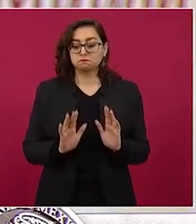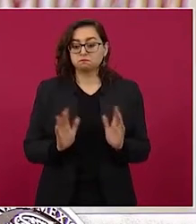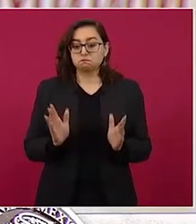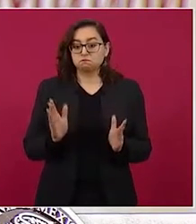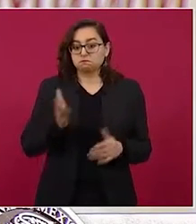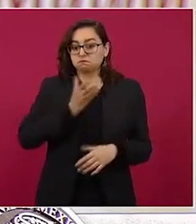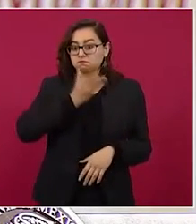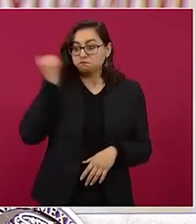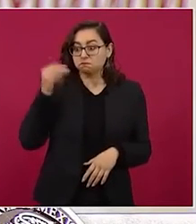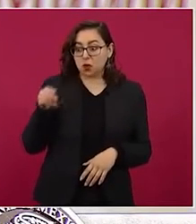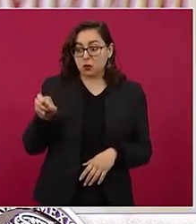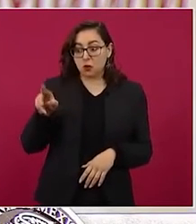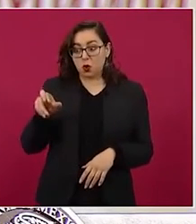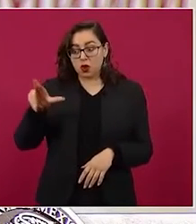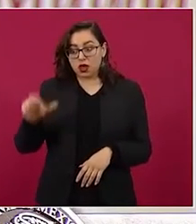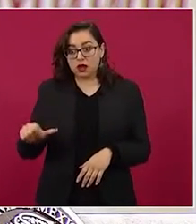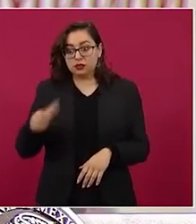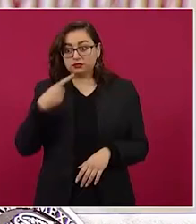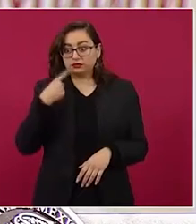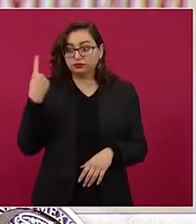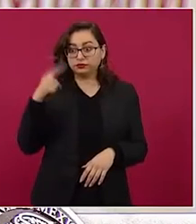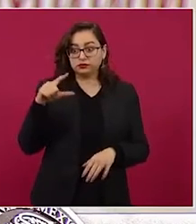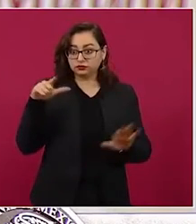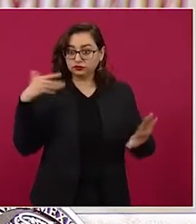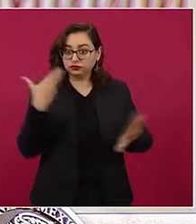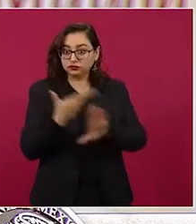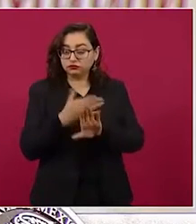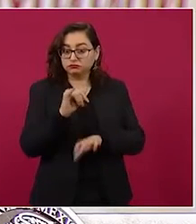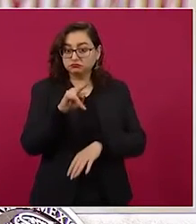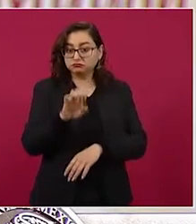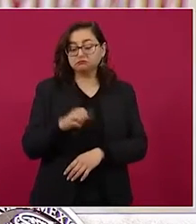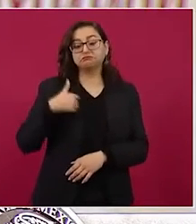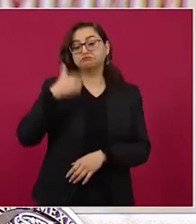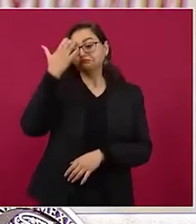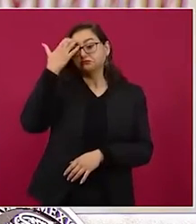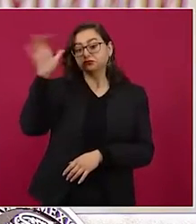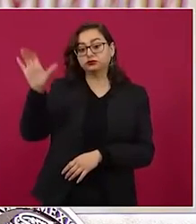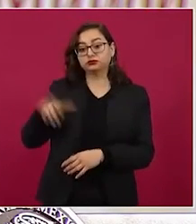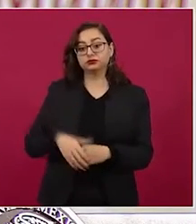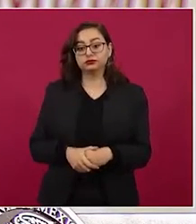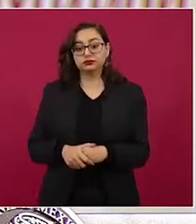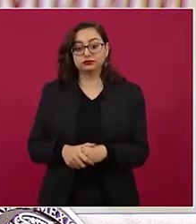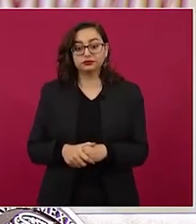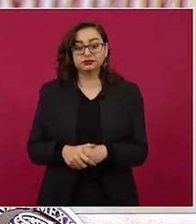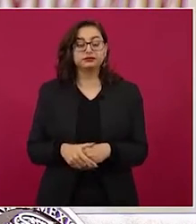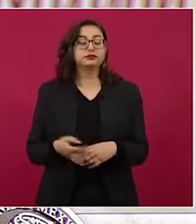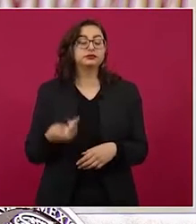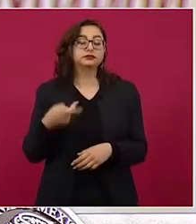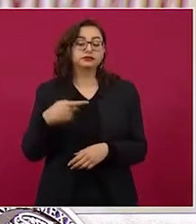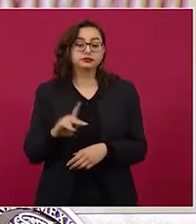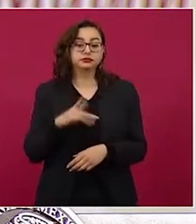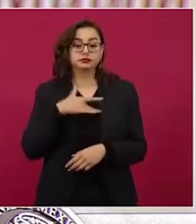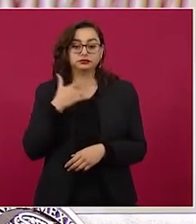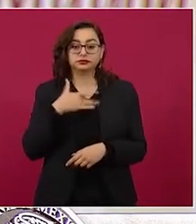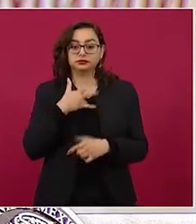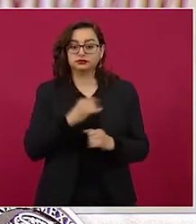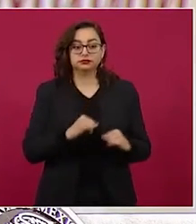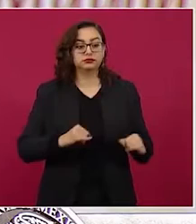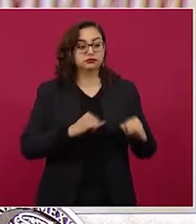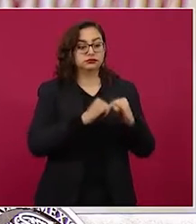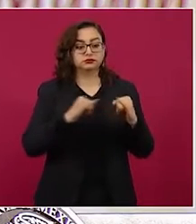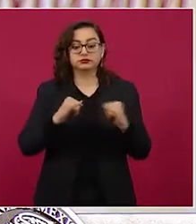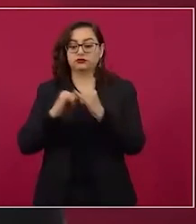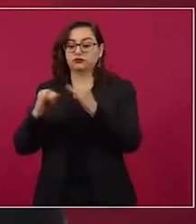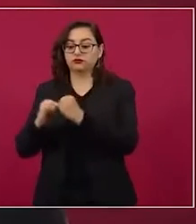en contra del Instituto Nacional Electoral, pero en todo caso, pues todas las instituciones, todas las